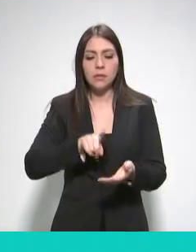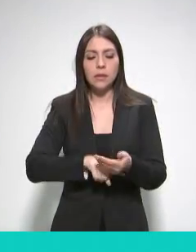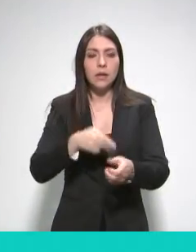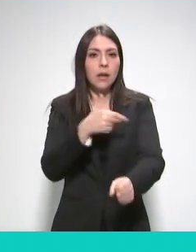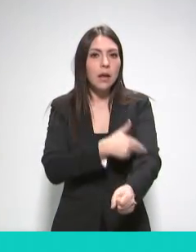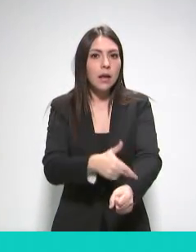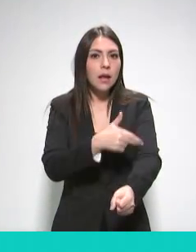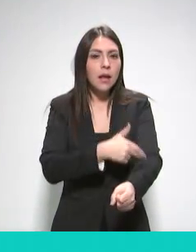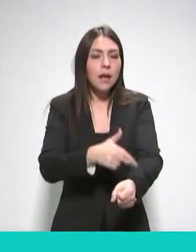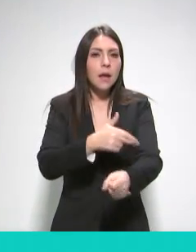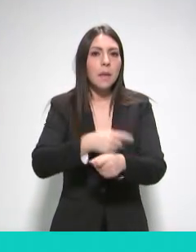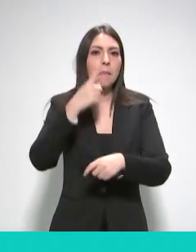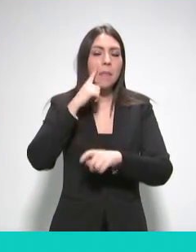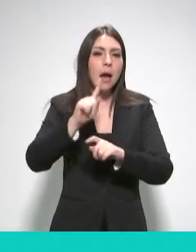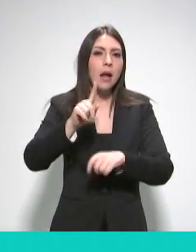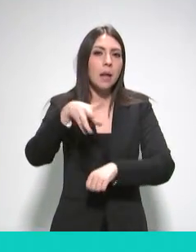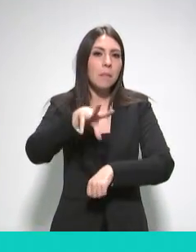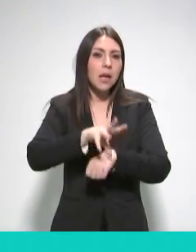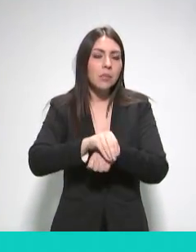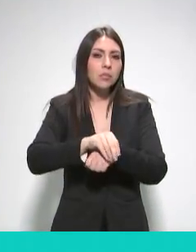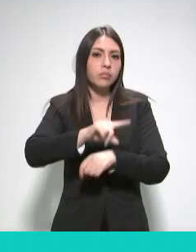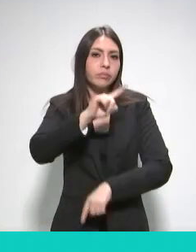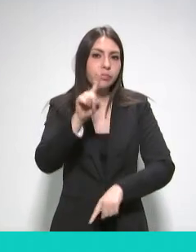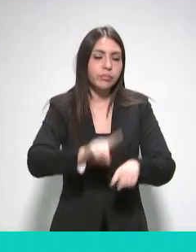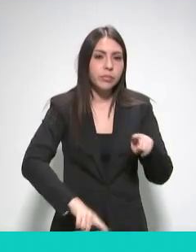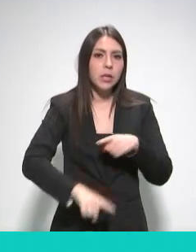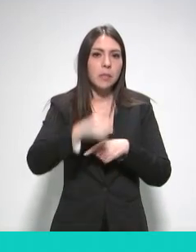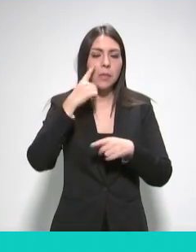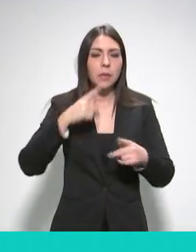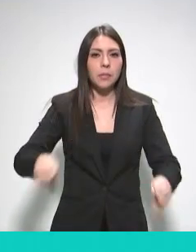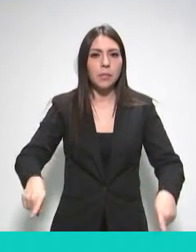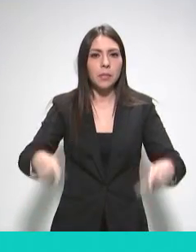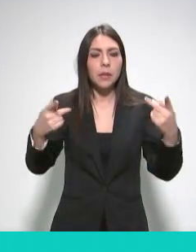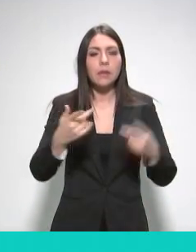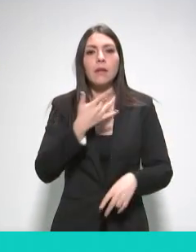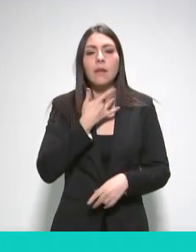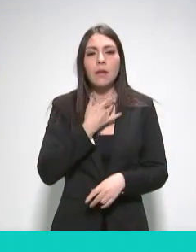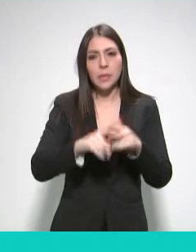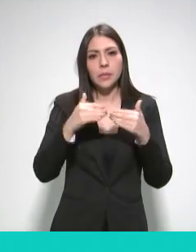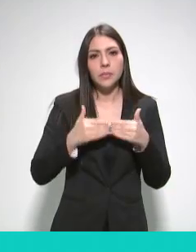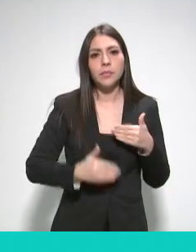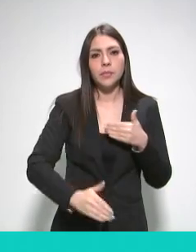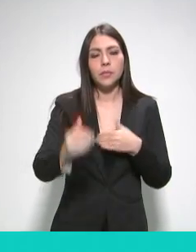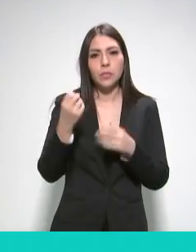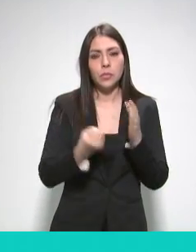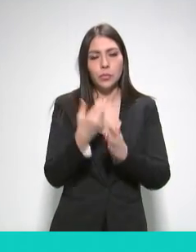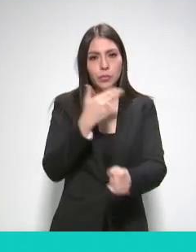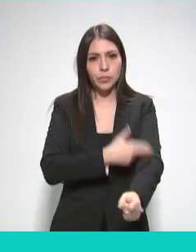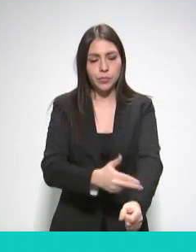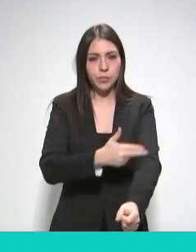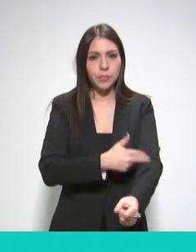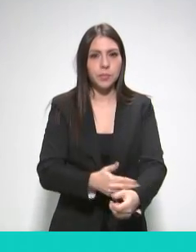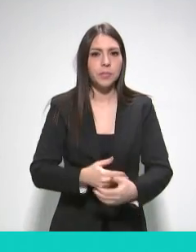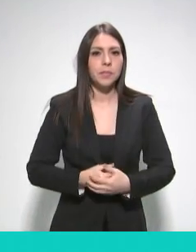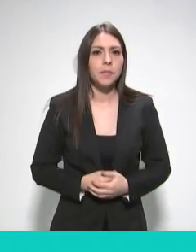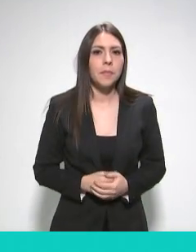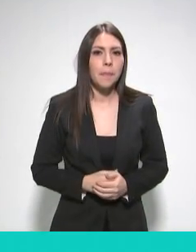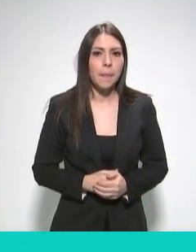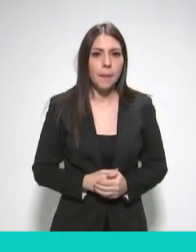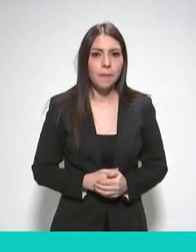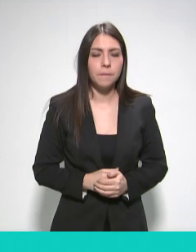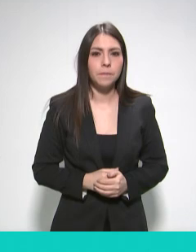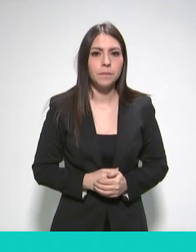comisionada Cursa en Villalobos localizó el anexo 2 de la Gaceta Parlamentaria del 1 de febrero de 2019, mediante la cual la unidad de enlace